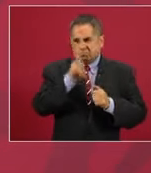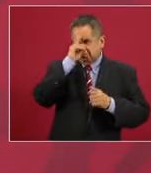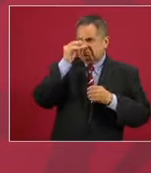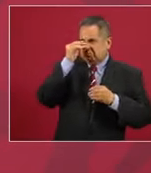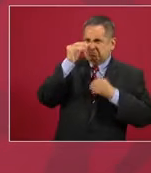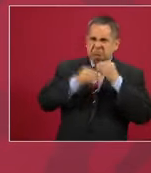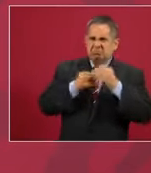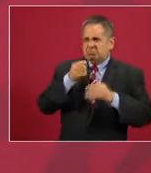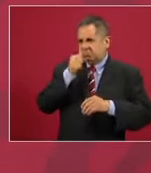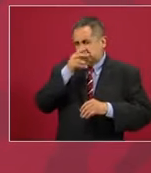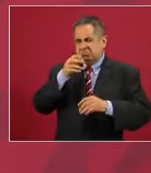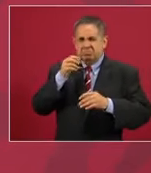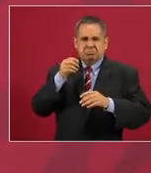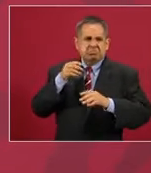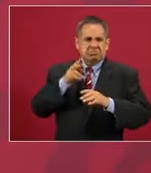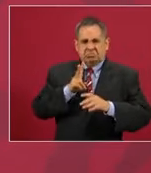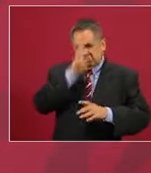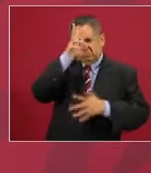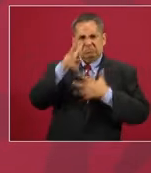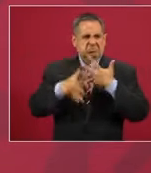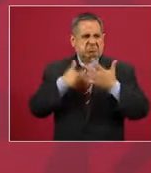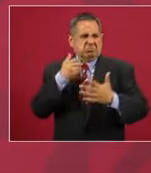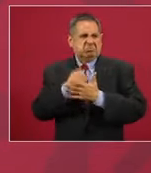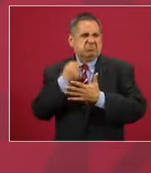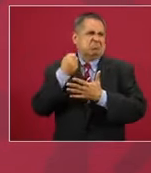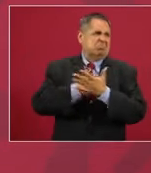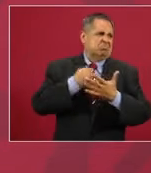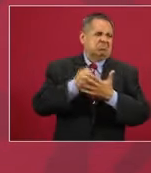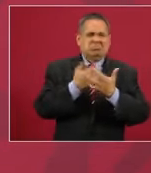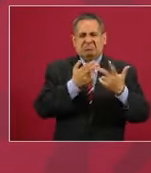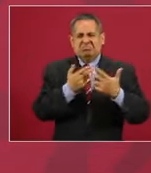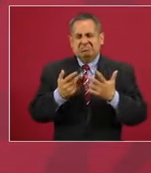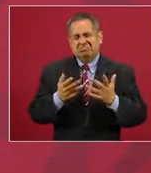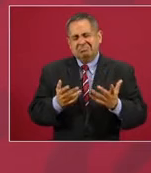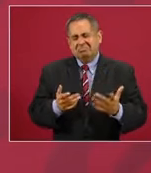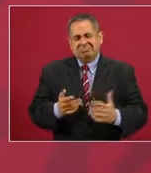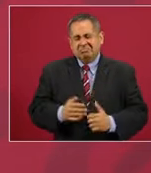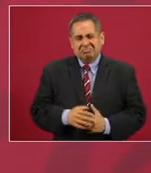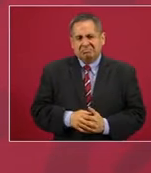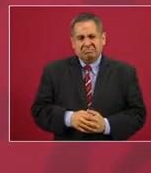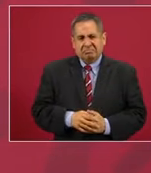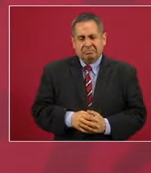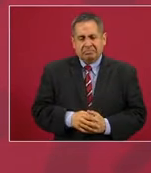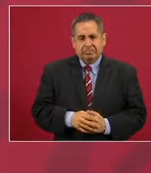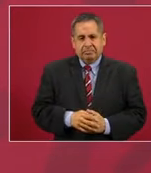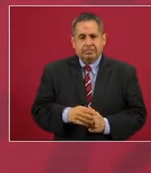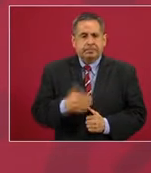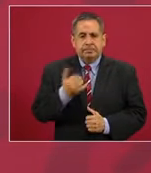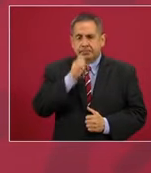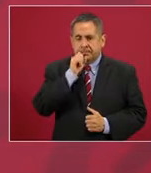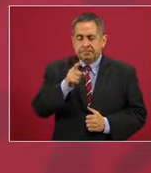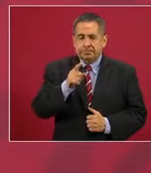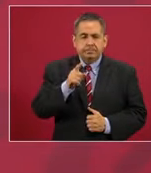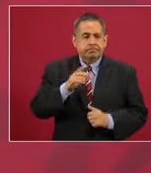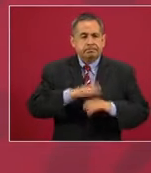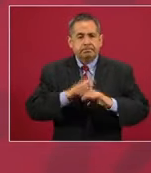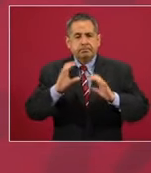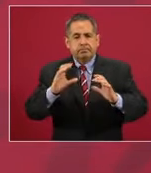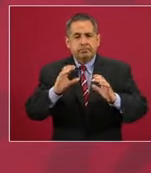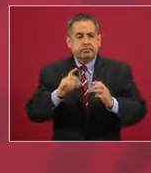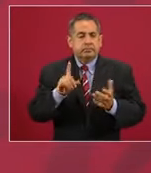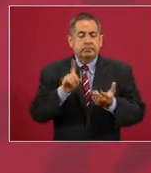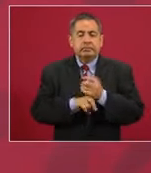y además tener cuidado con los